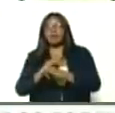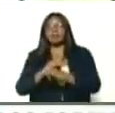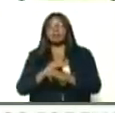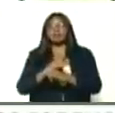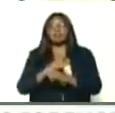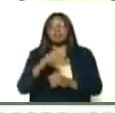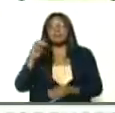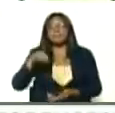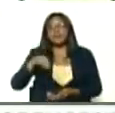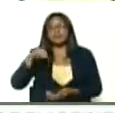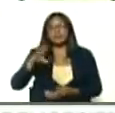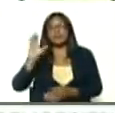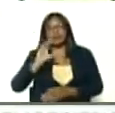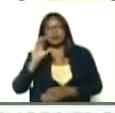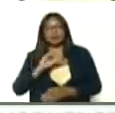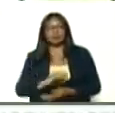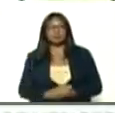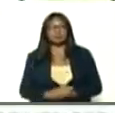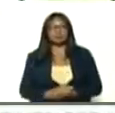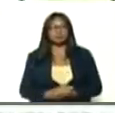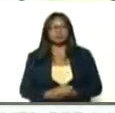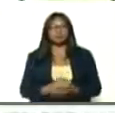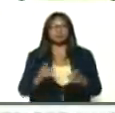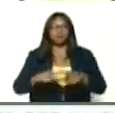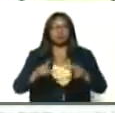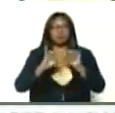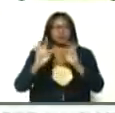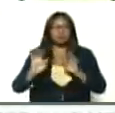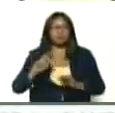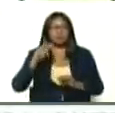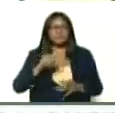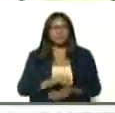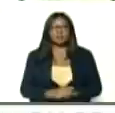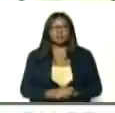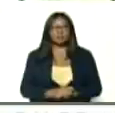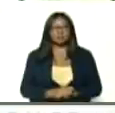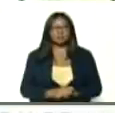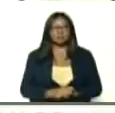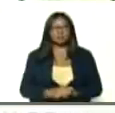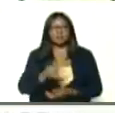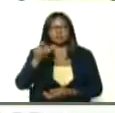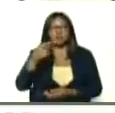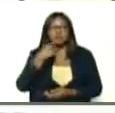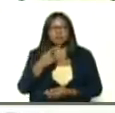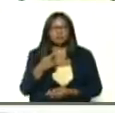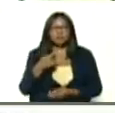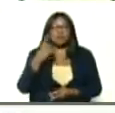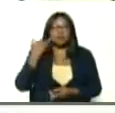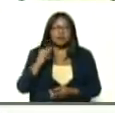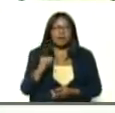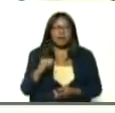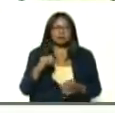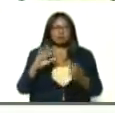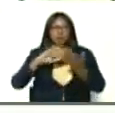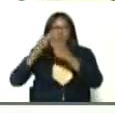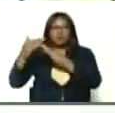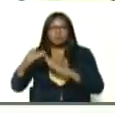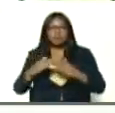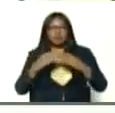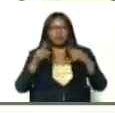la distribución espacial, y la investigación, epidemiológica, de los casos, indica, que hay circulación, comunitaria,